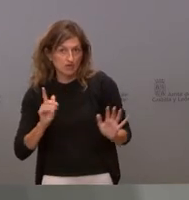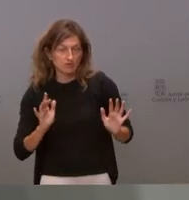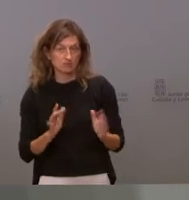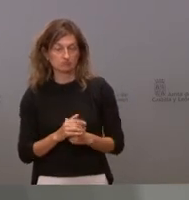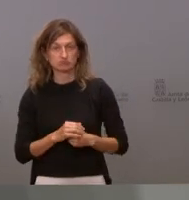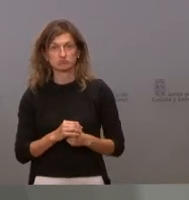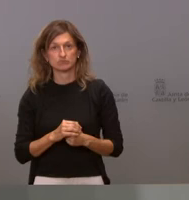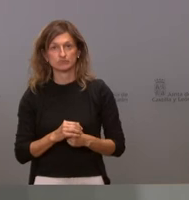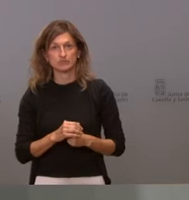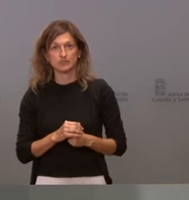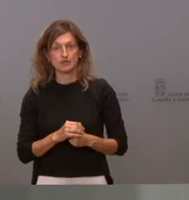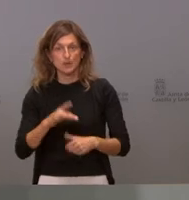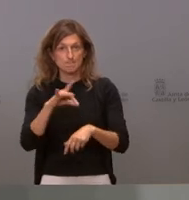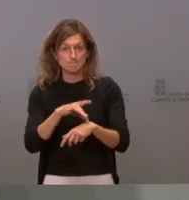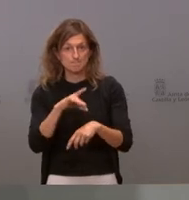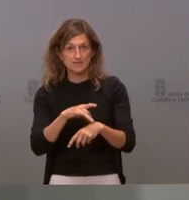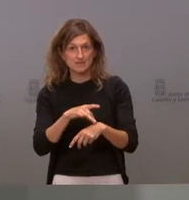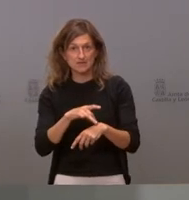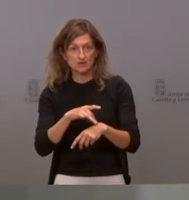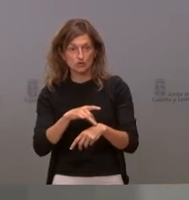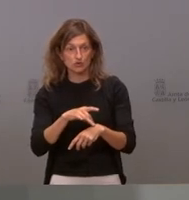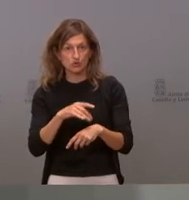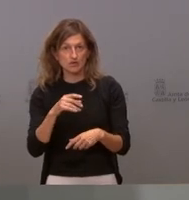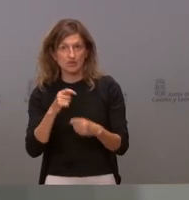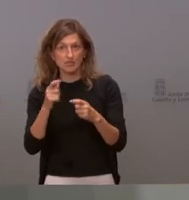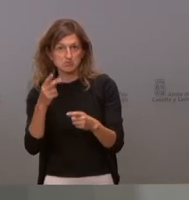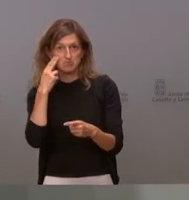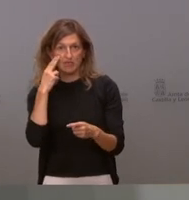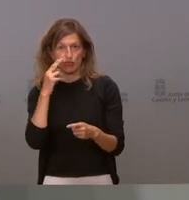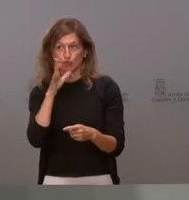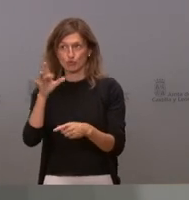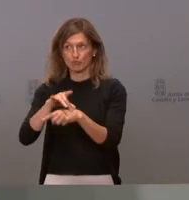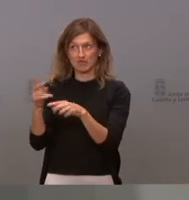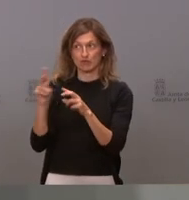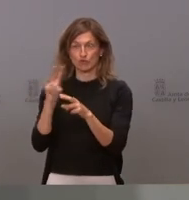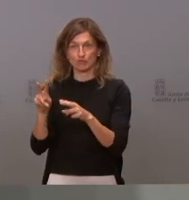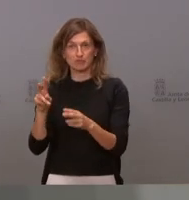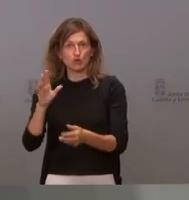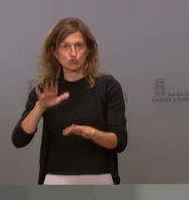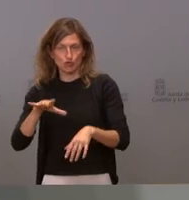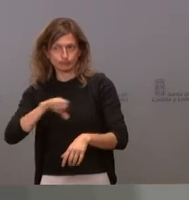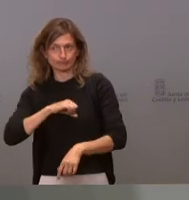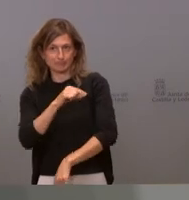hay muchos médicos a los que le dan miedo los médicos yo soy uno de ellos pero me vacuno